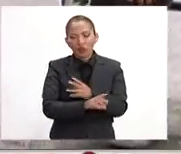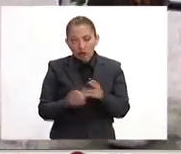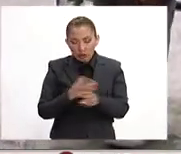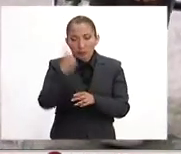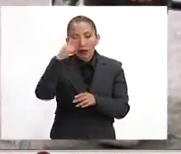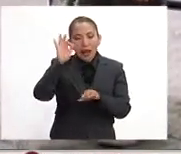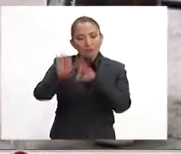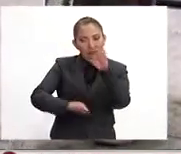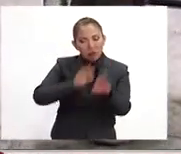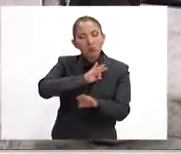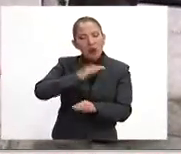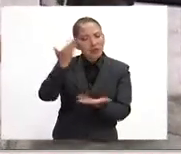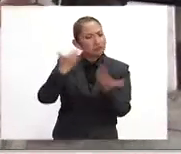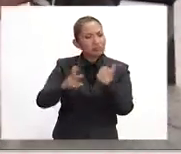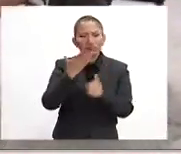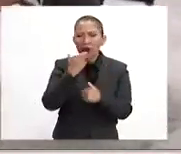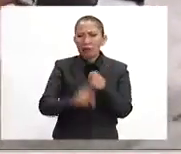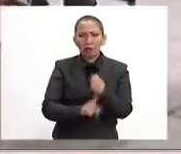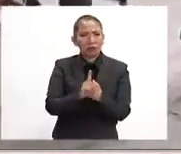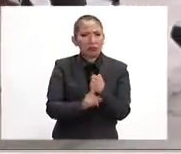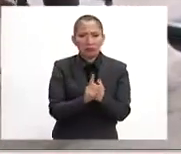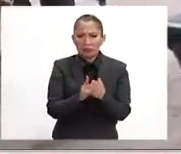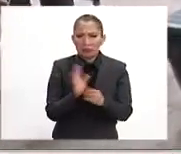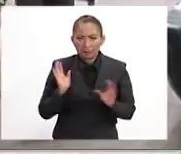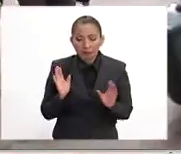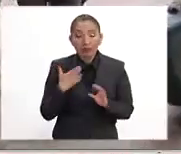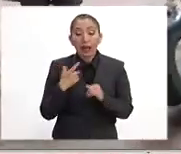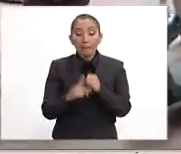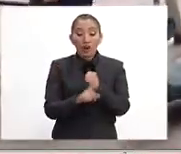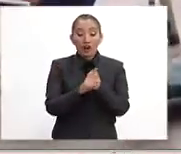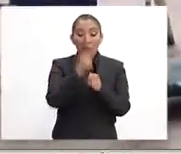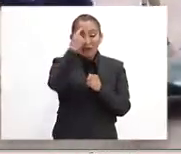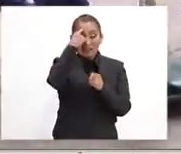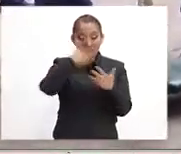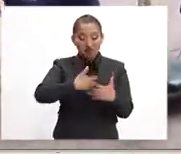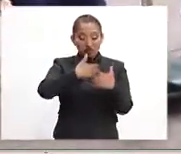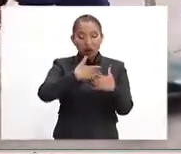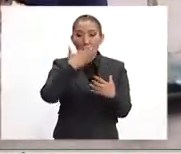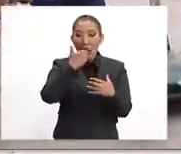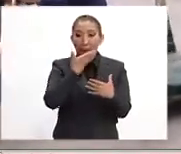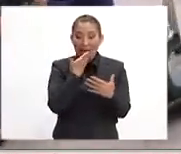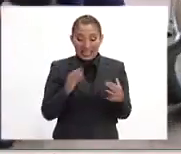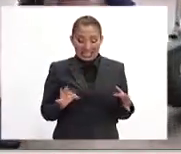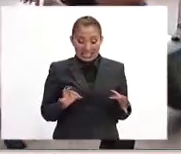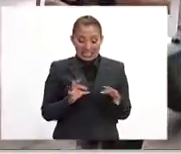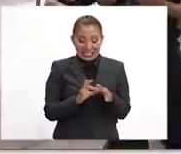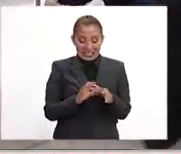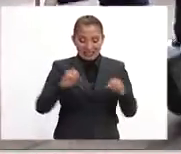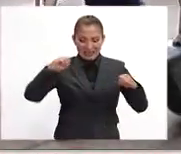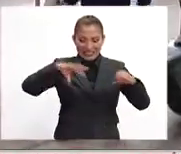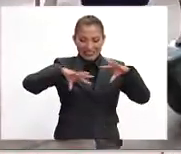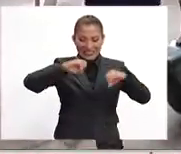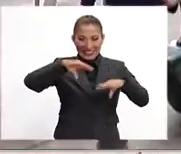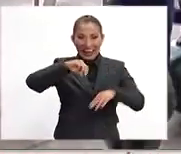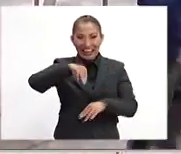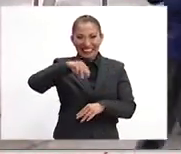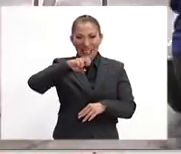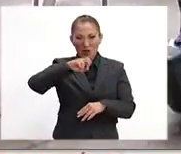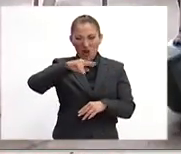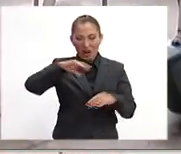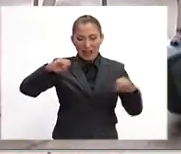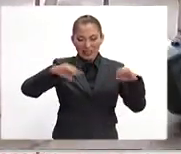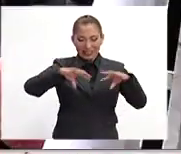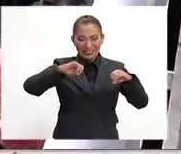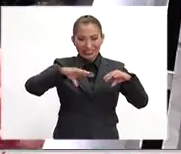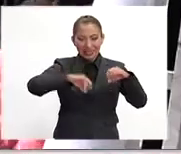la gente pueda salir adelante sin ningún problema. El problema en el cerebro es que no hay una adecuada conexión de las neuronas. Como por